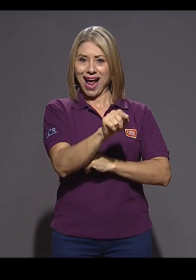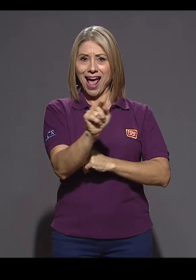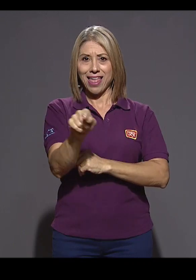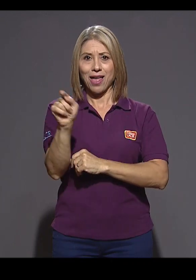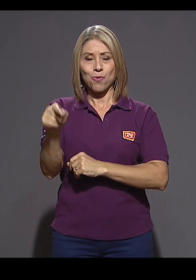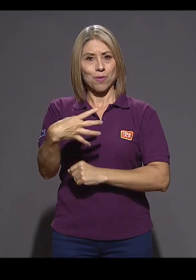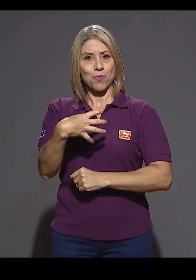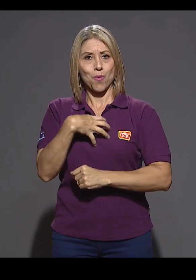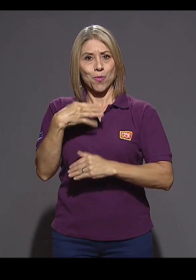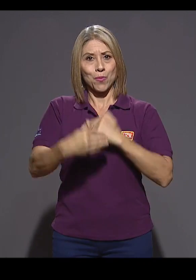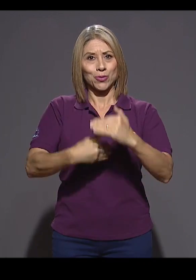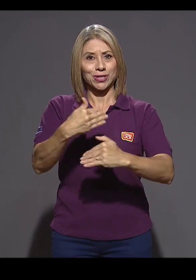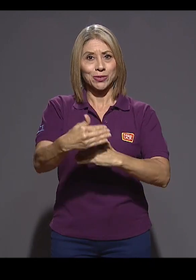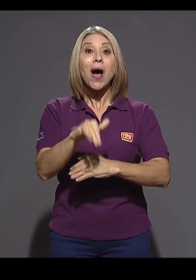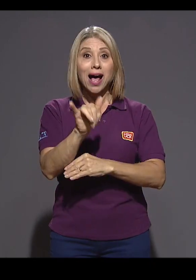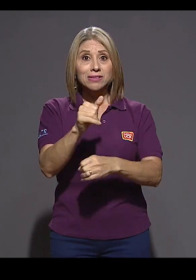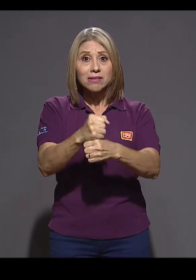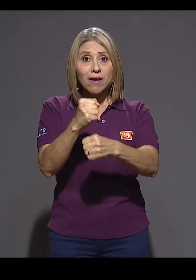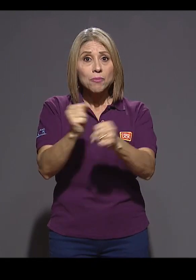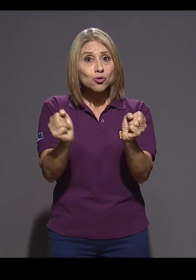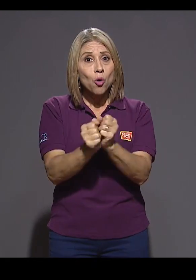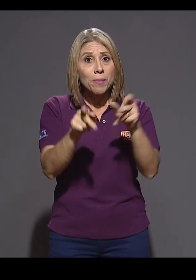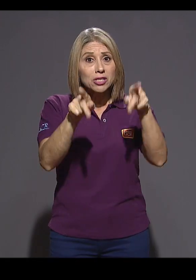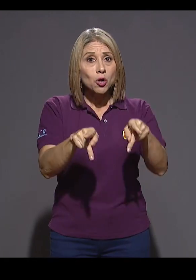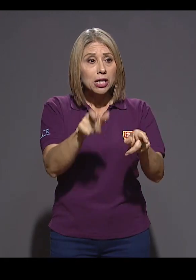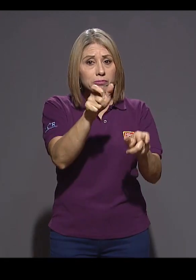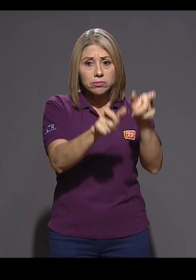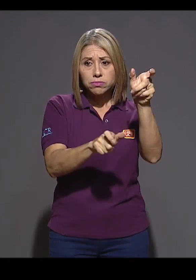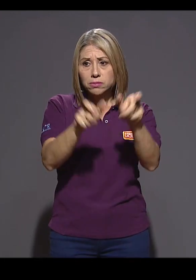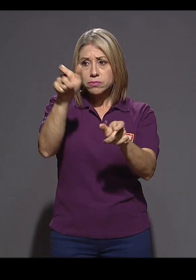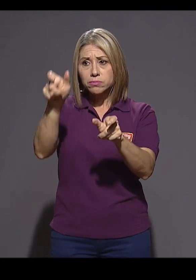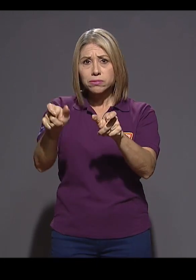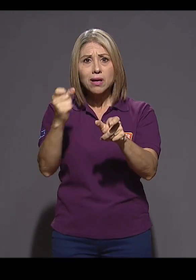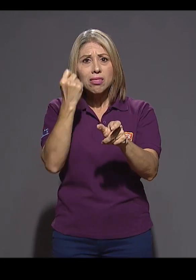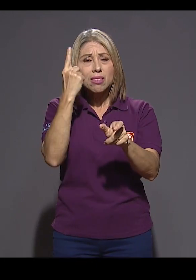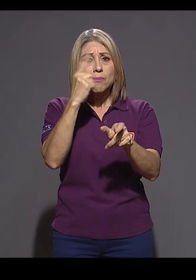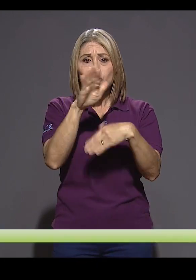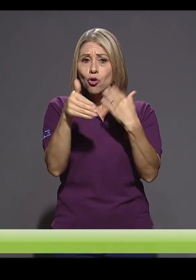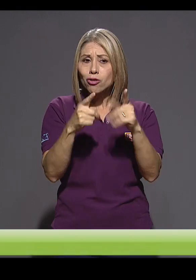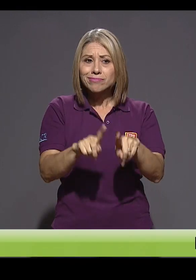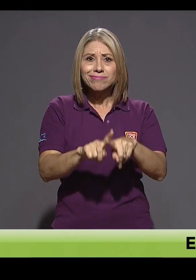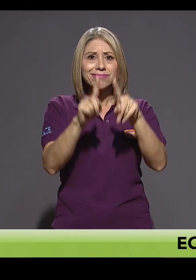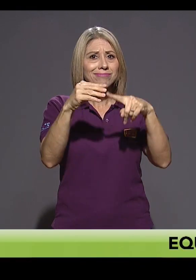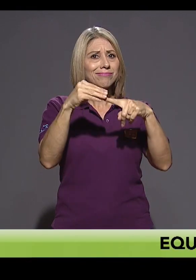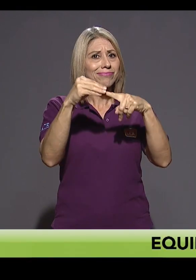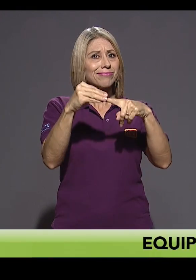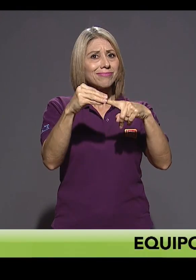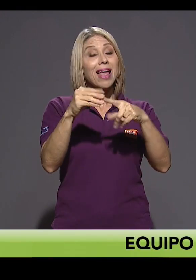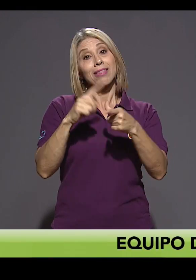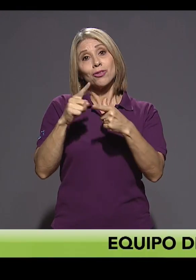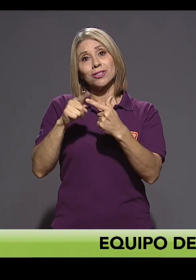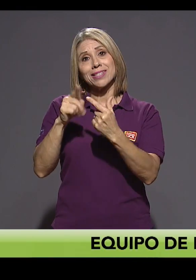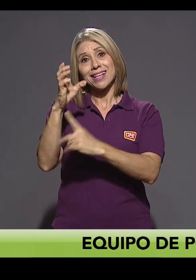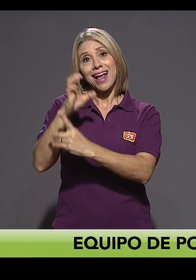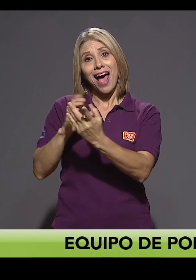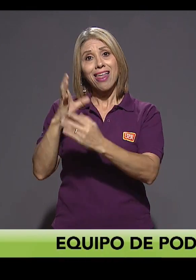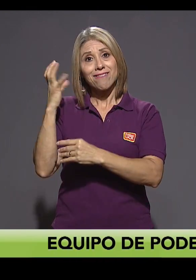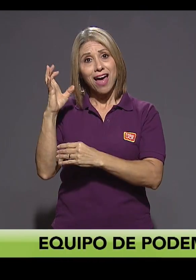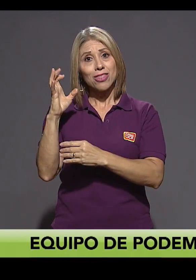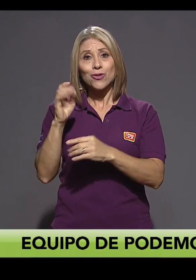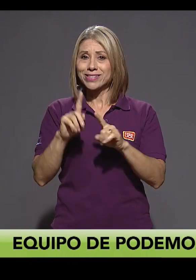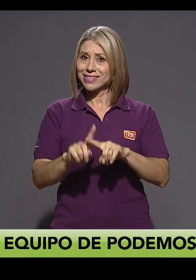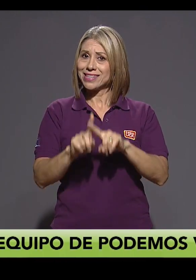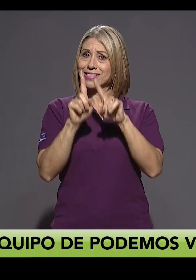trabajamos con las personas. Entendemos que cada locutor y locutora es singular, entonces cada radio es singular y en esos espacios